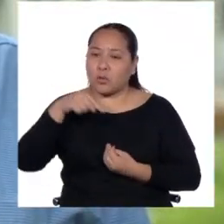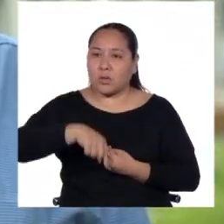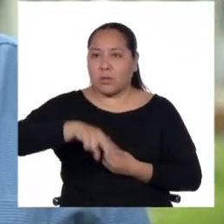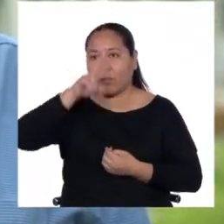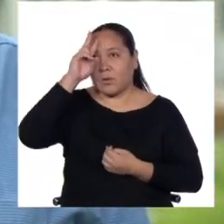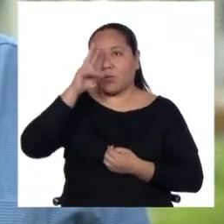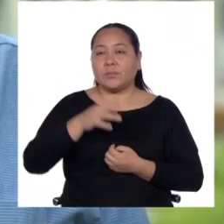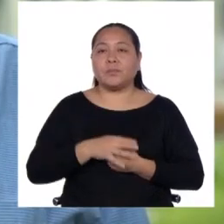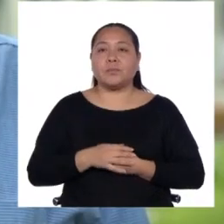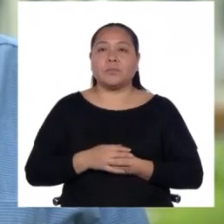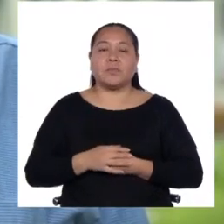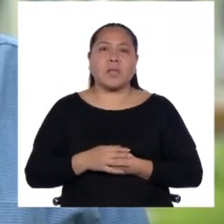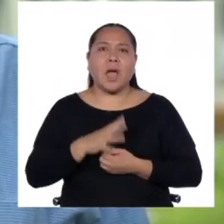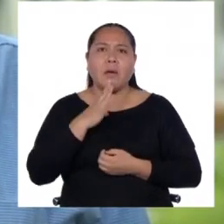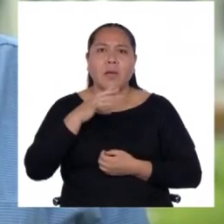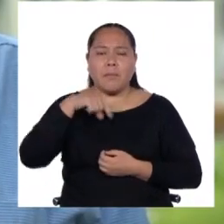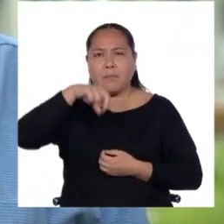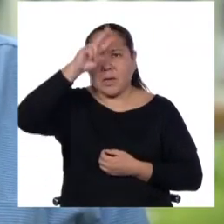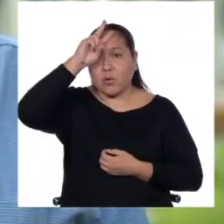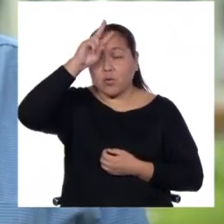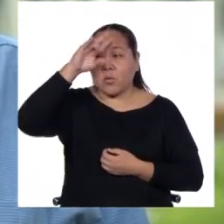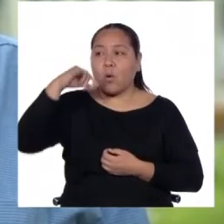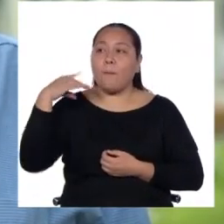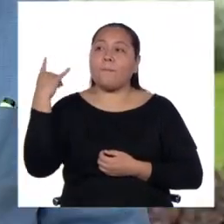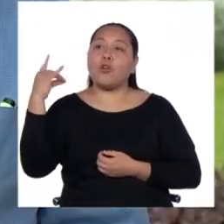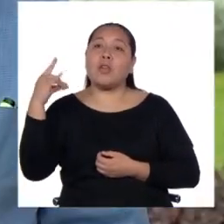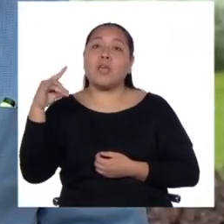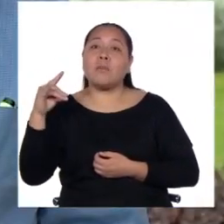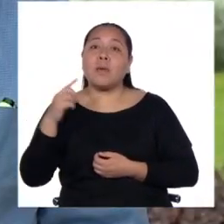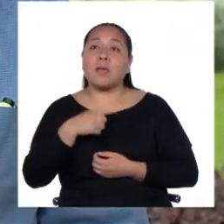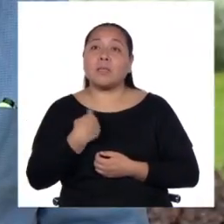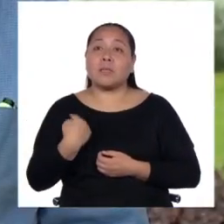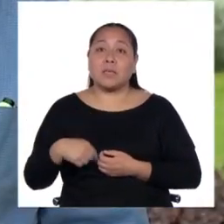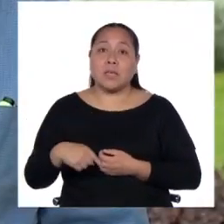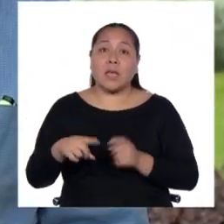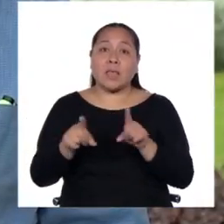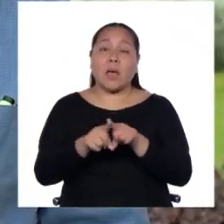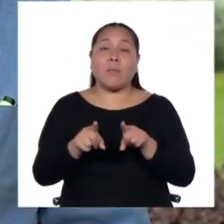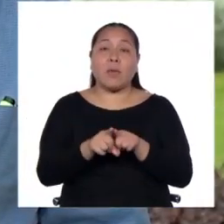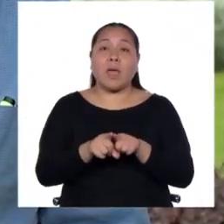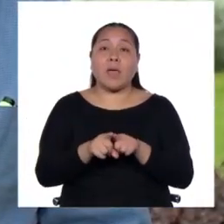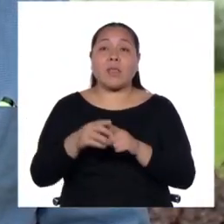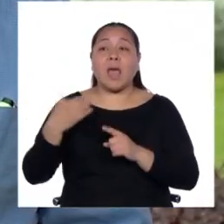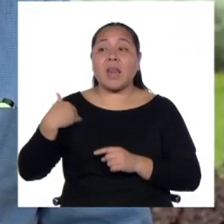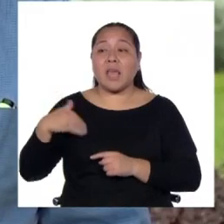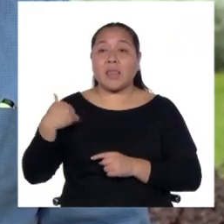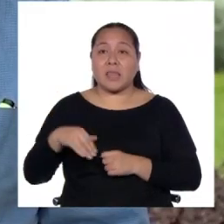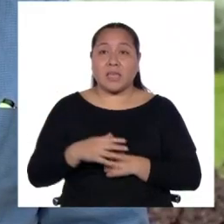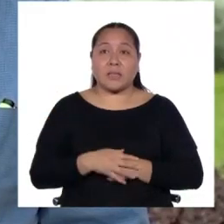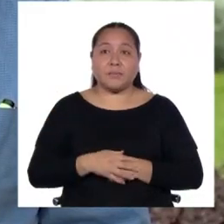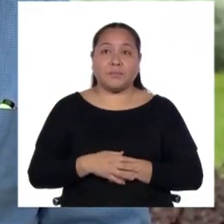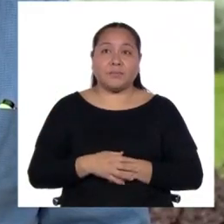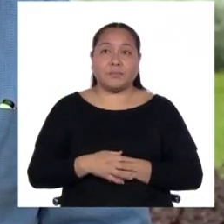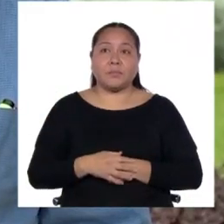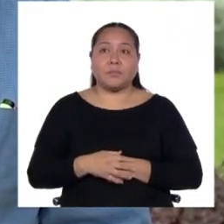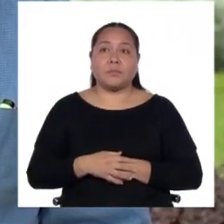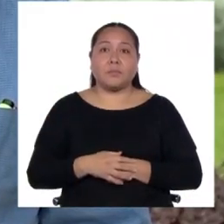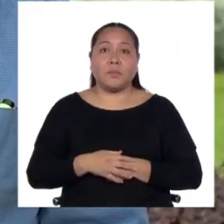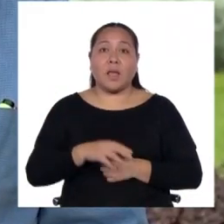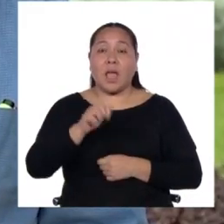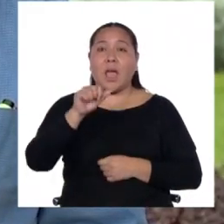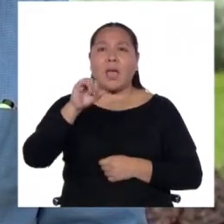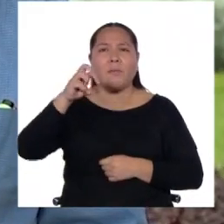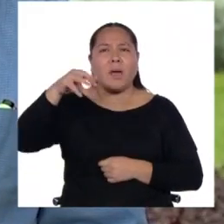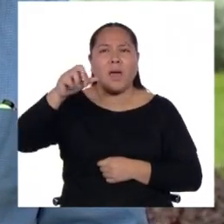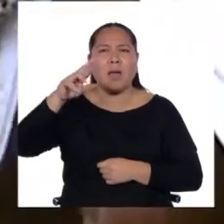en Perú, en Bolivia, en Chile y en parte norte argentina. A nivel de Perú, mucha gente piensa que aymara solo se habla